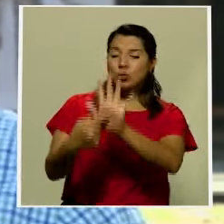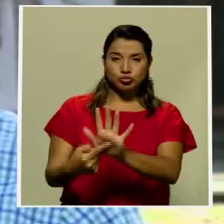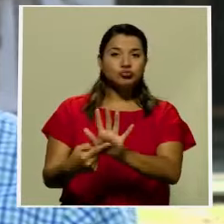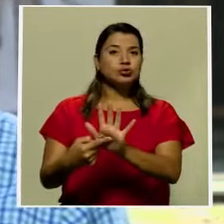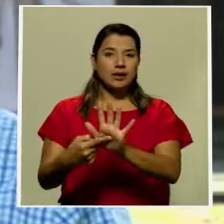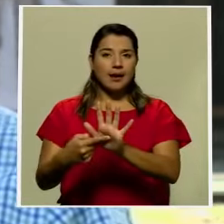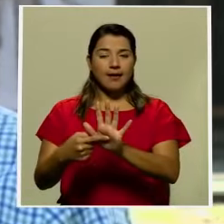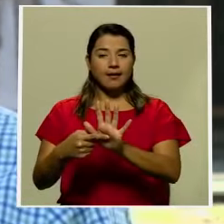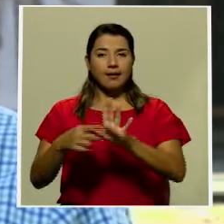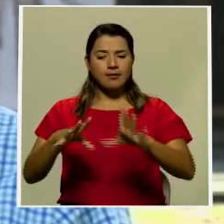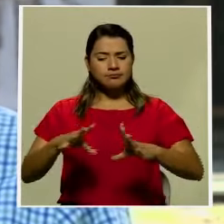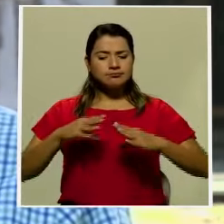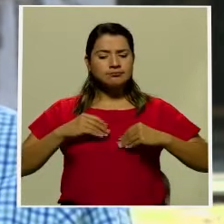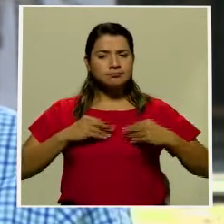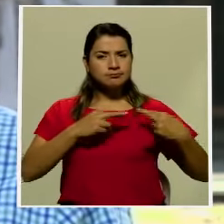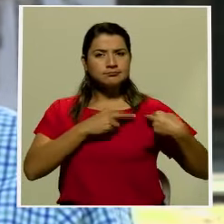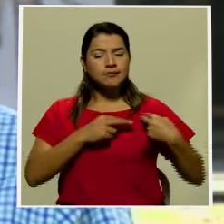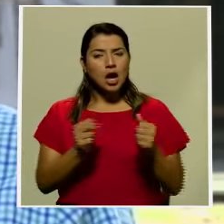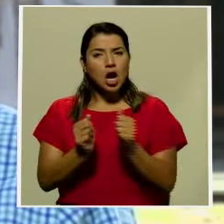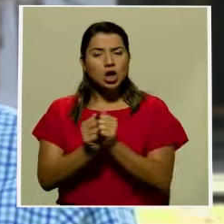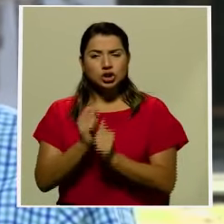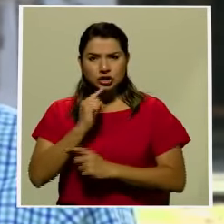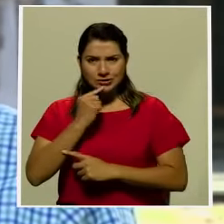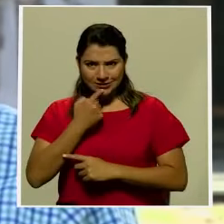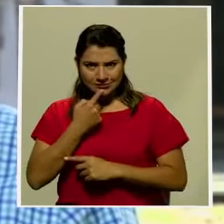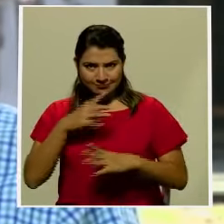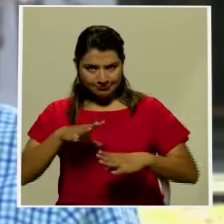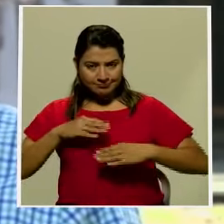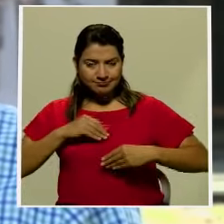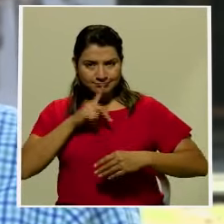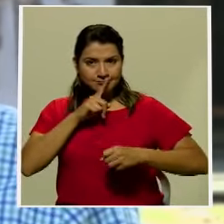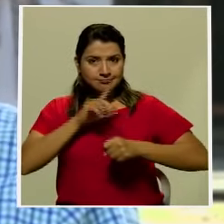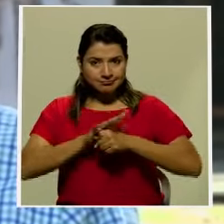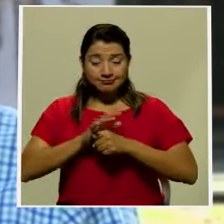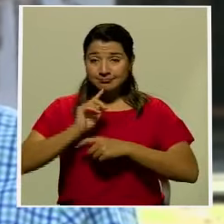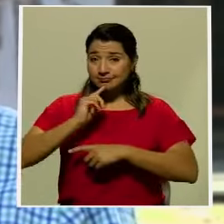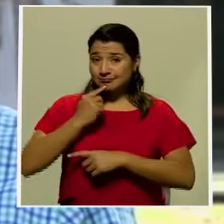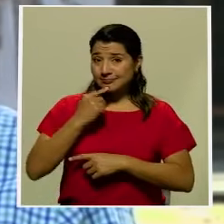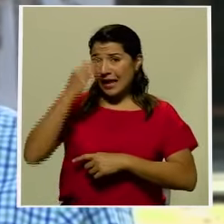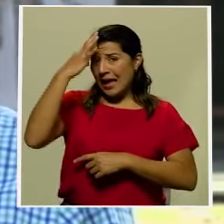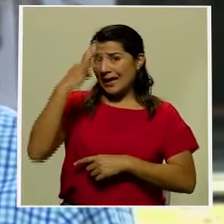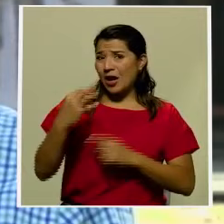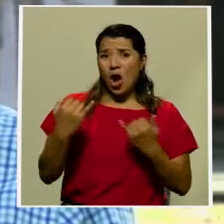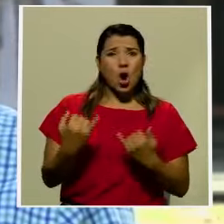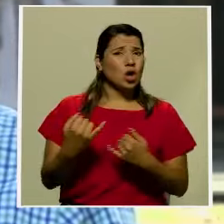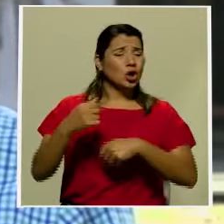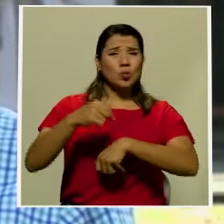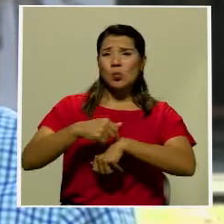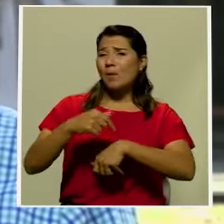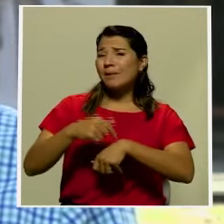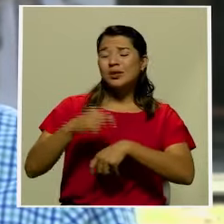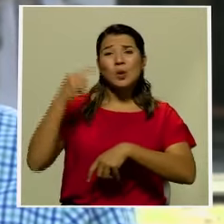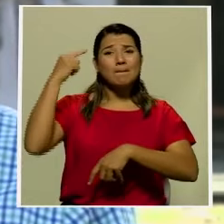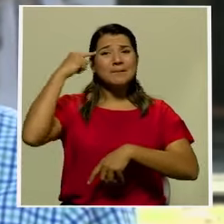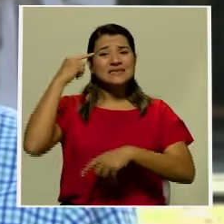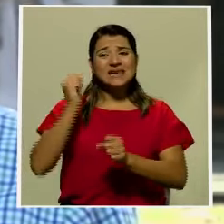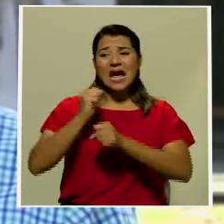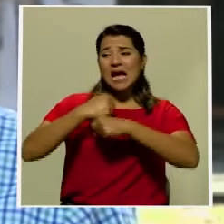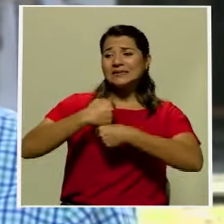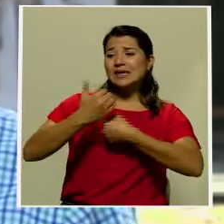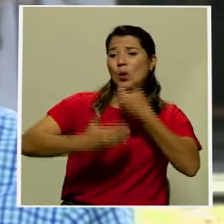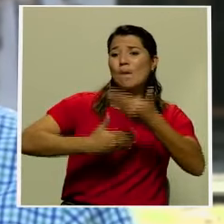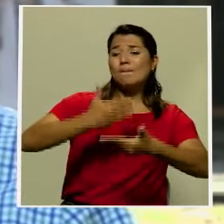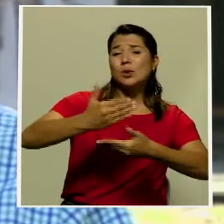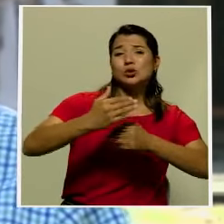asumirán esos retos y esos compromisos Creo que no es el momento para hacer una campaña de la